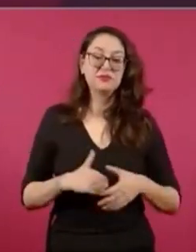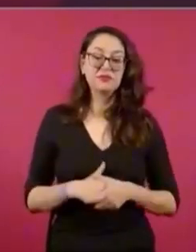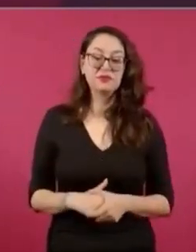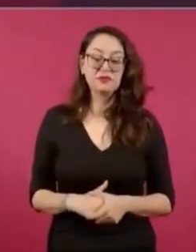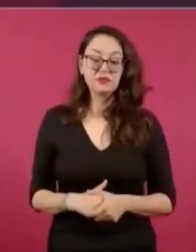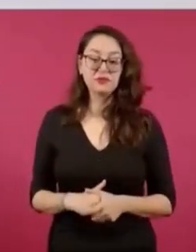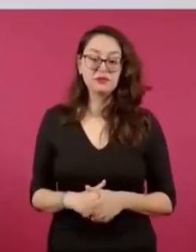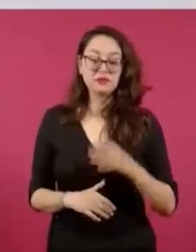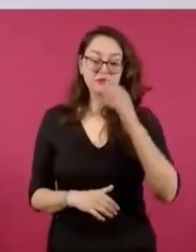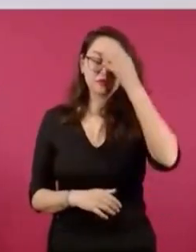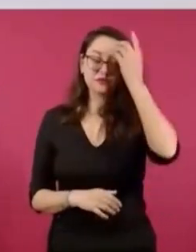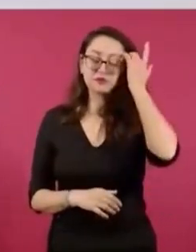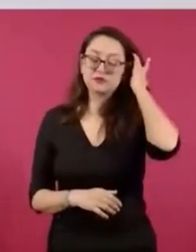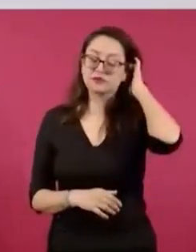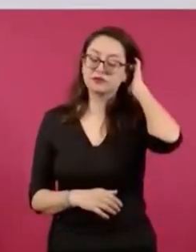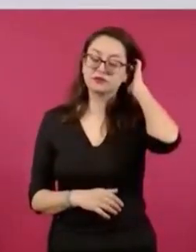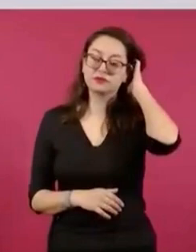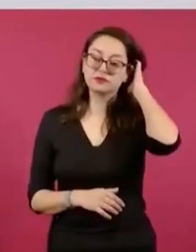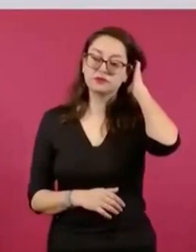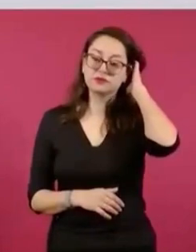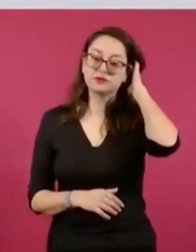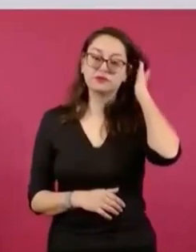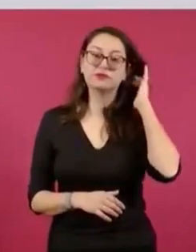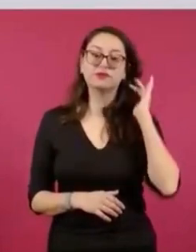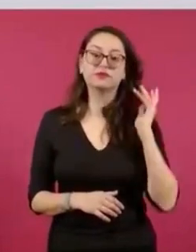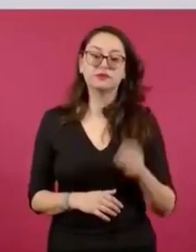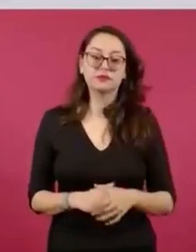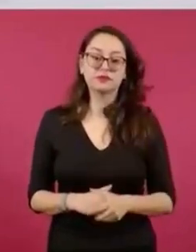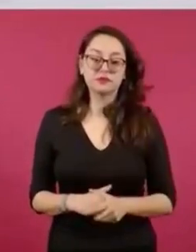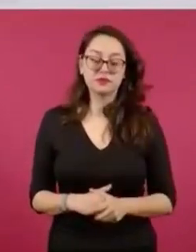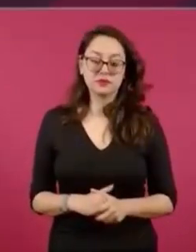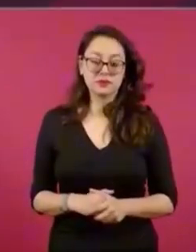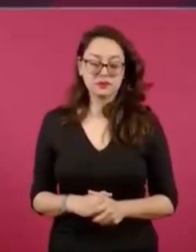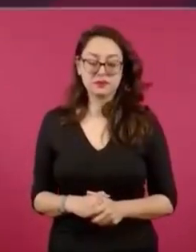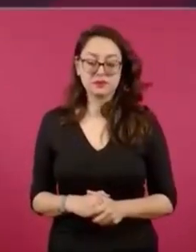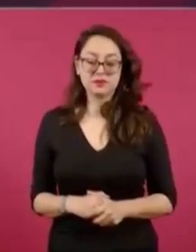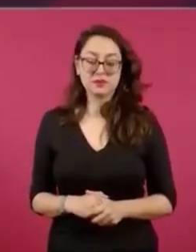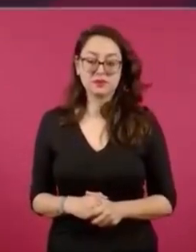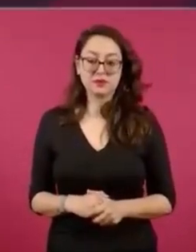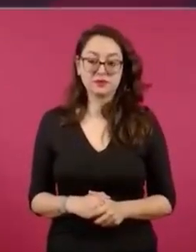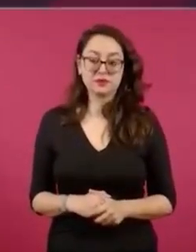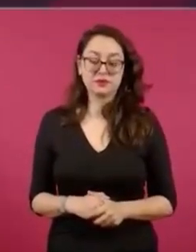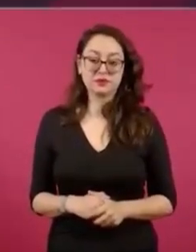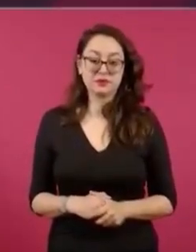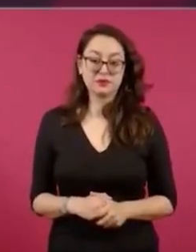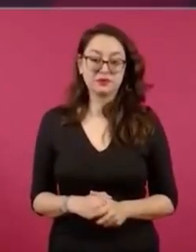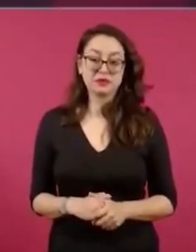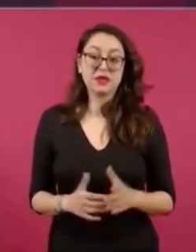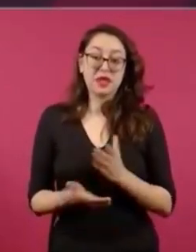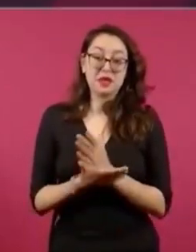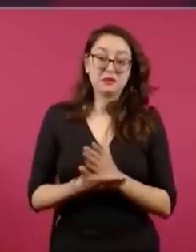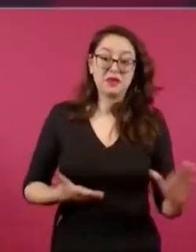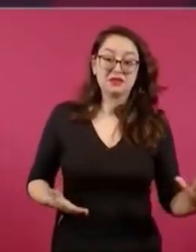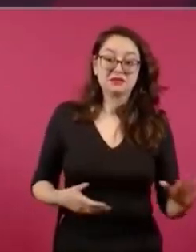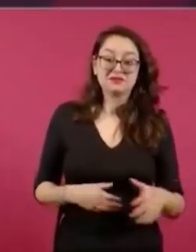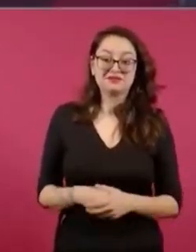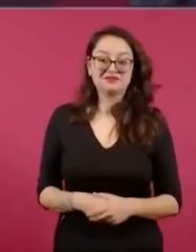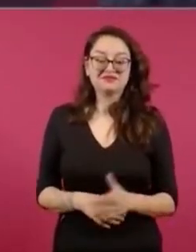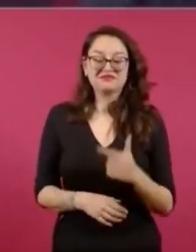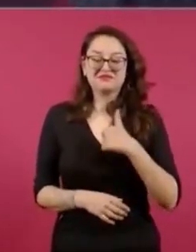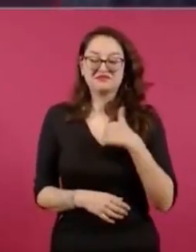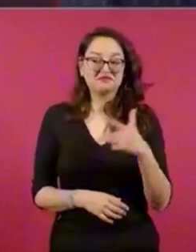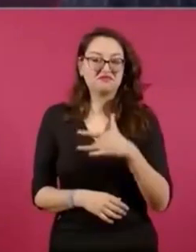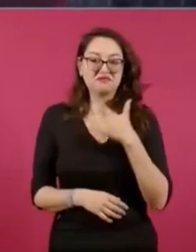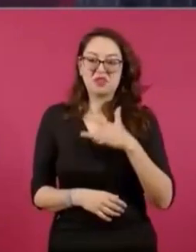Además, imagínense la tranquilidad que siento,